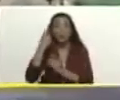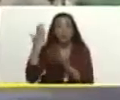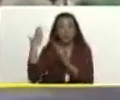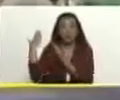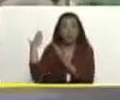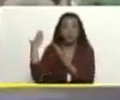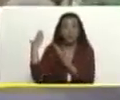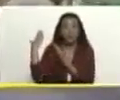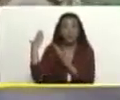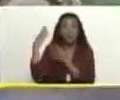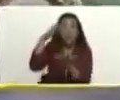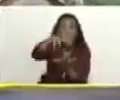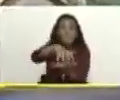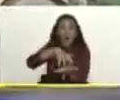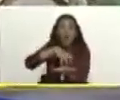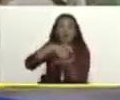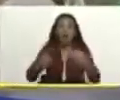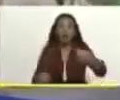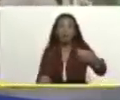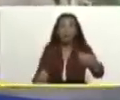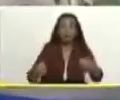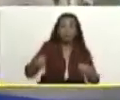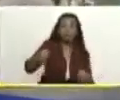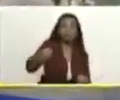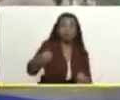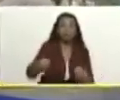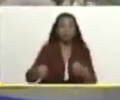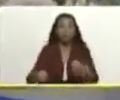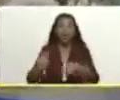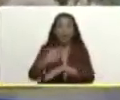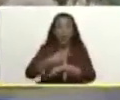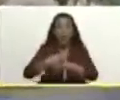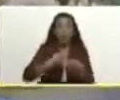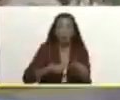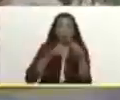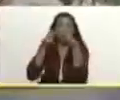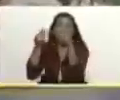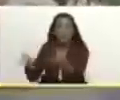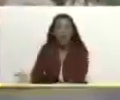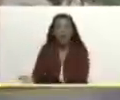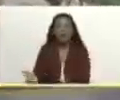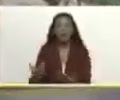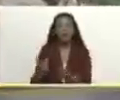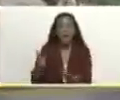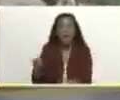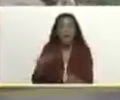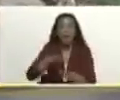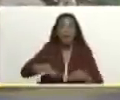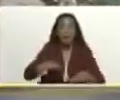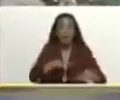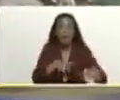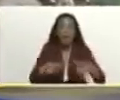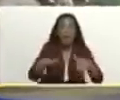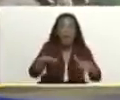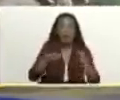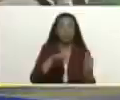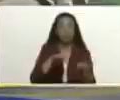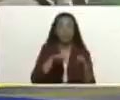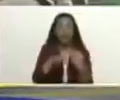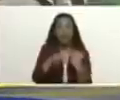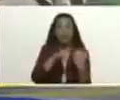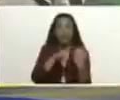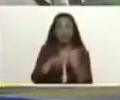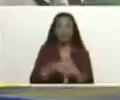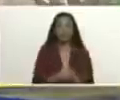son maquinarias que nosotros hemos colocado a través de la gobernación pero en este canal que es el canal más importante de San